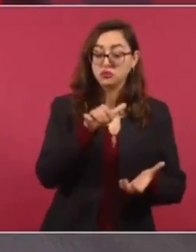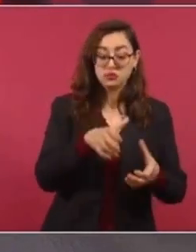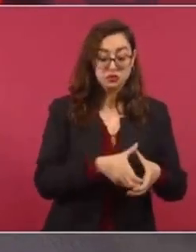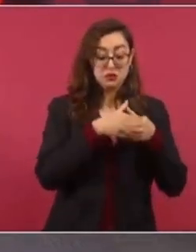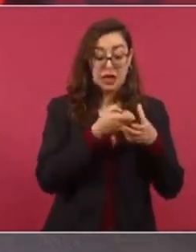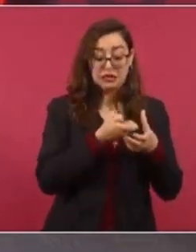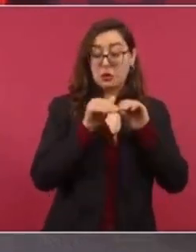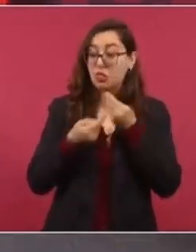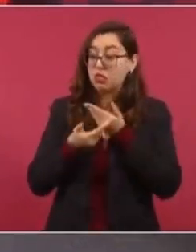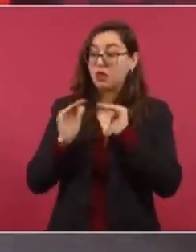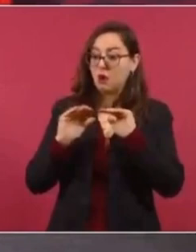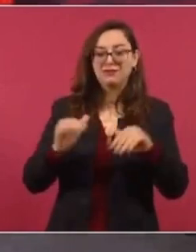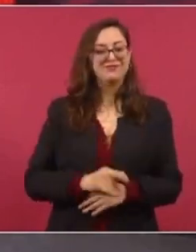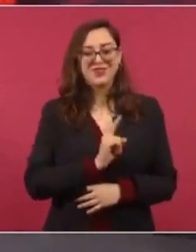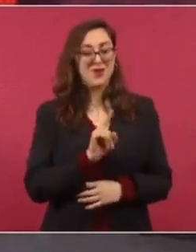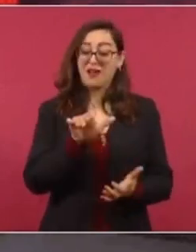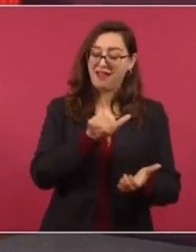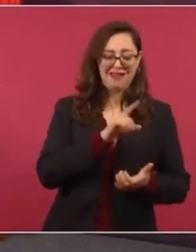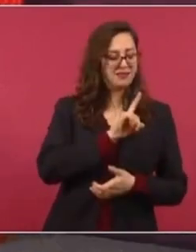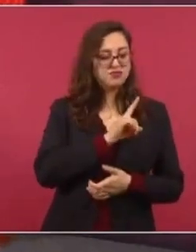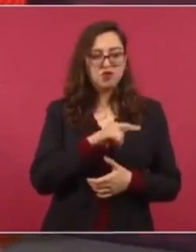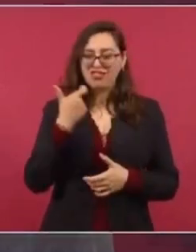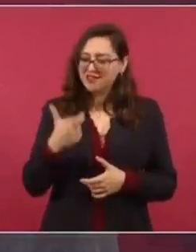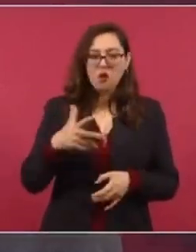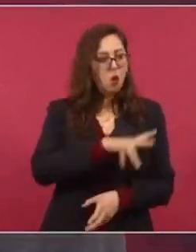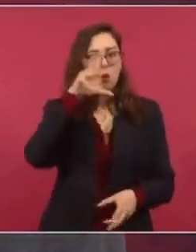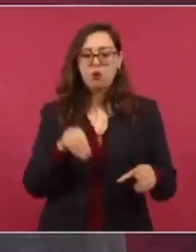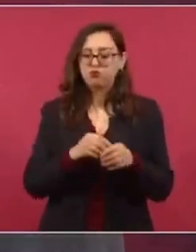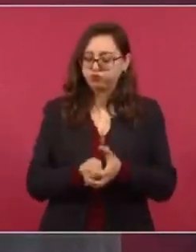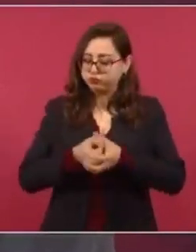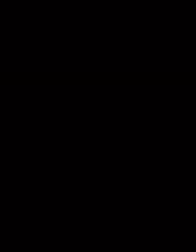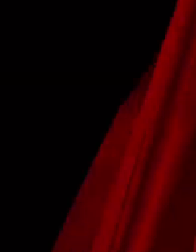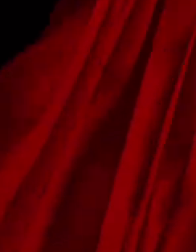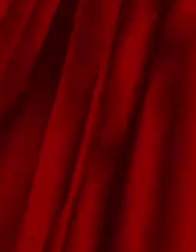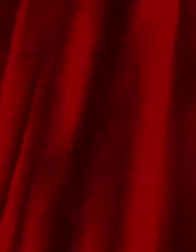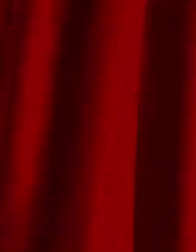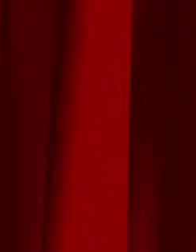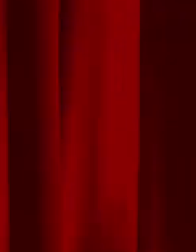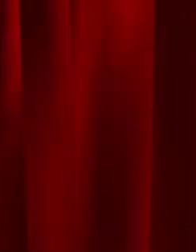No, lo más importante es la justa distribución de la riqueza.